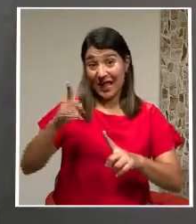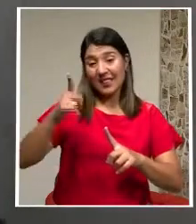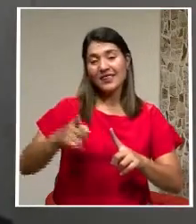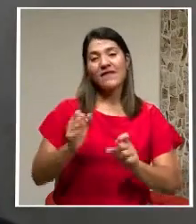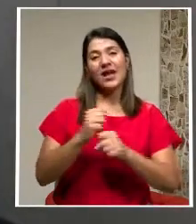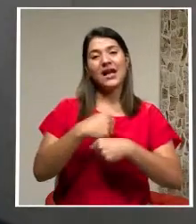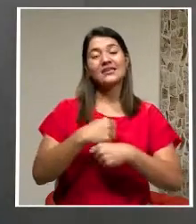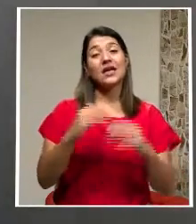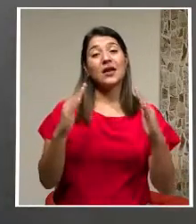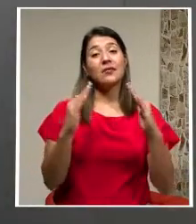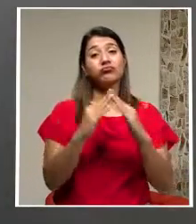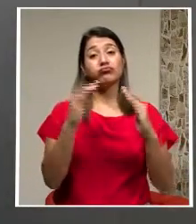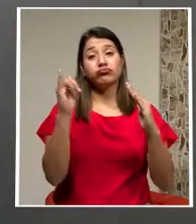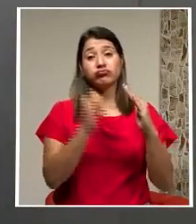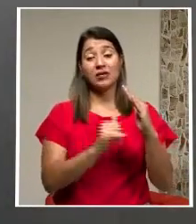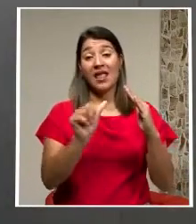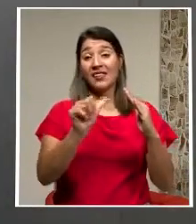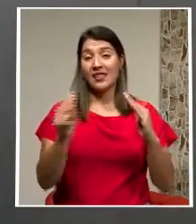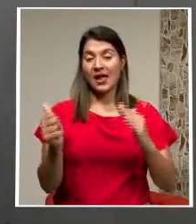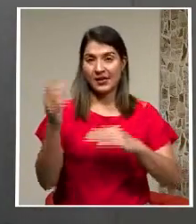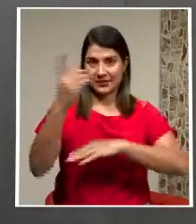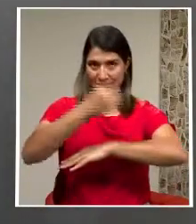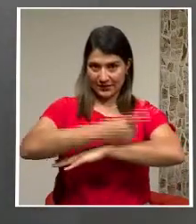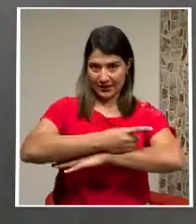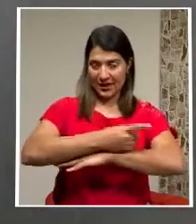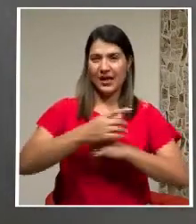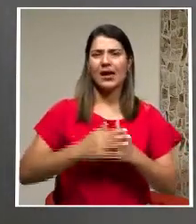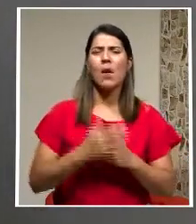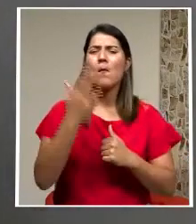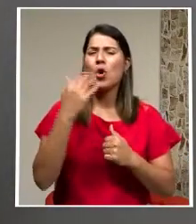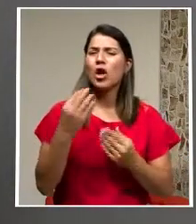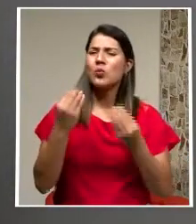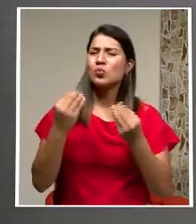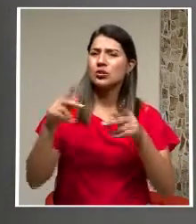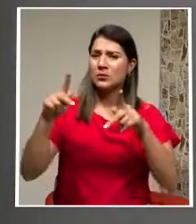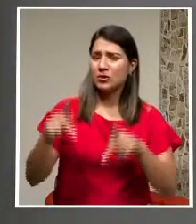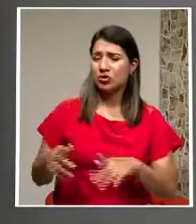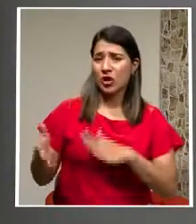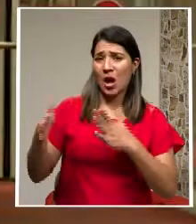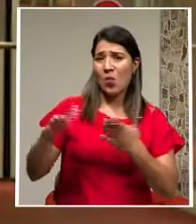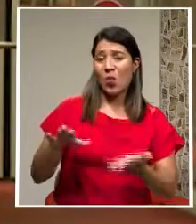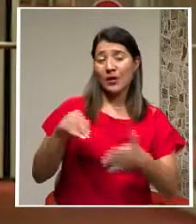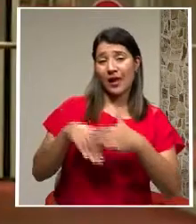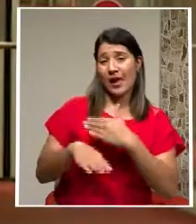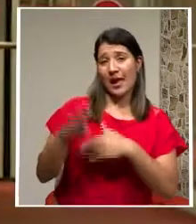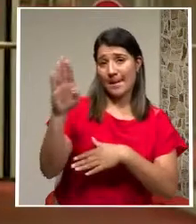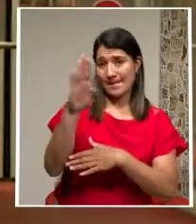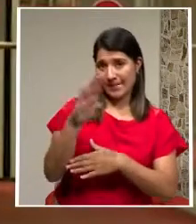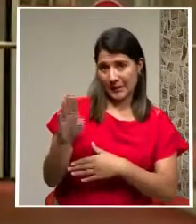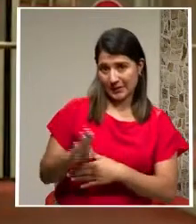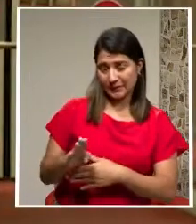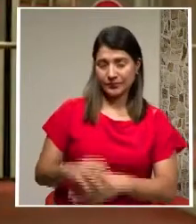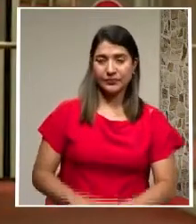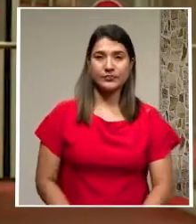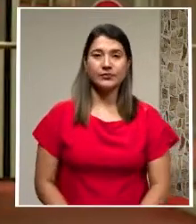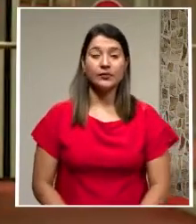Presionado Por la oposición Aunque sobre todo Por los datos De mortalidad Y transmisión De la variante Brasileña Del coronavirus